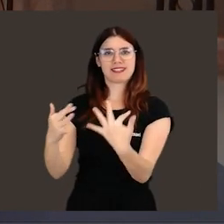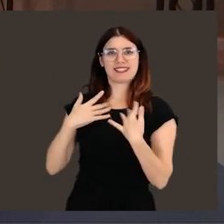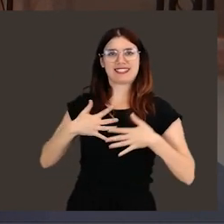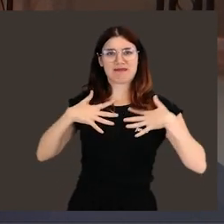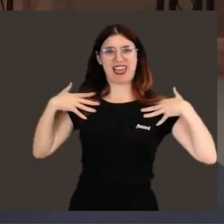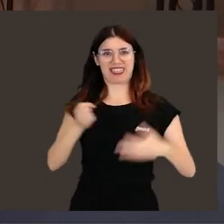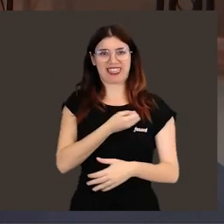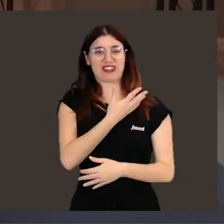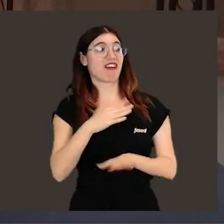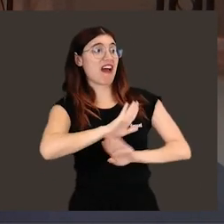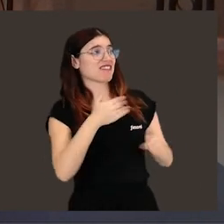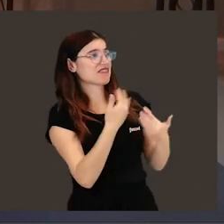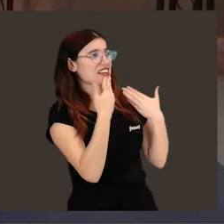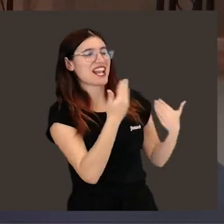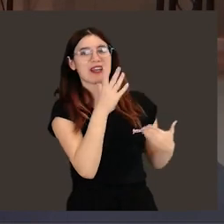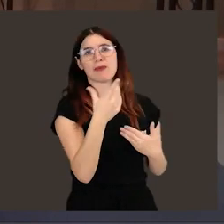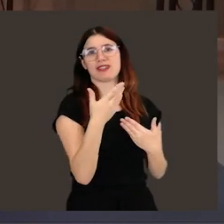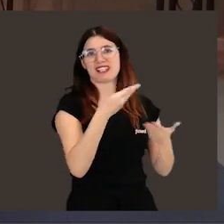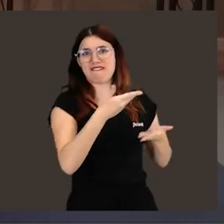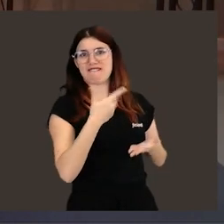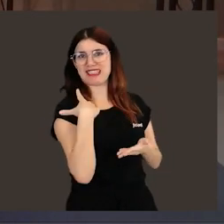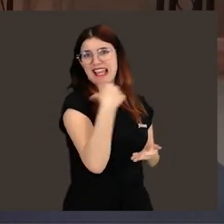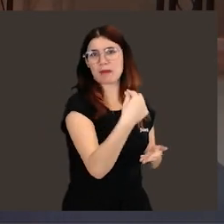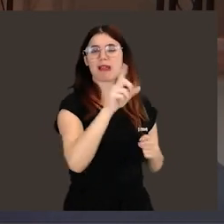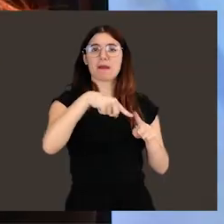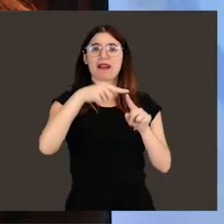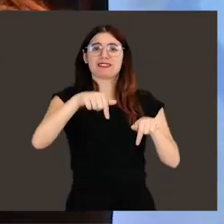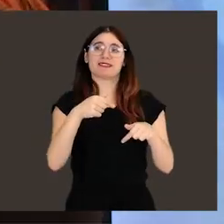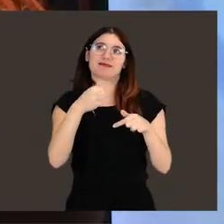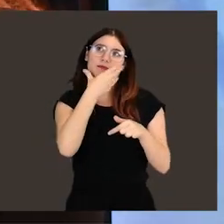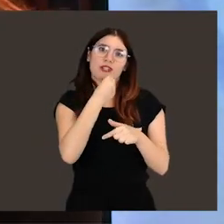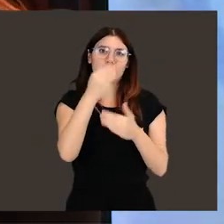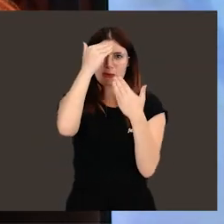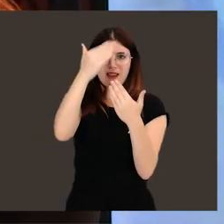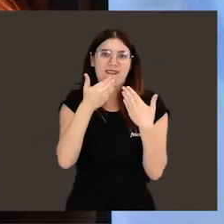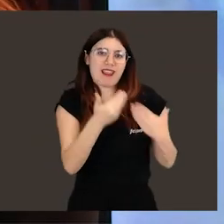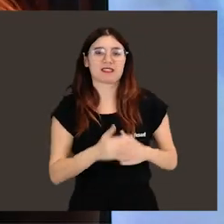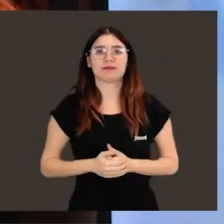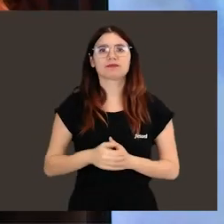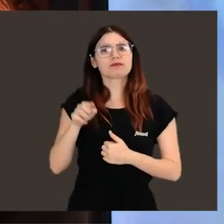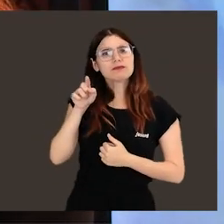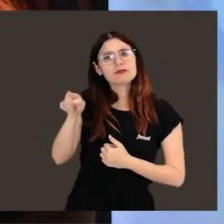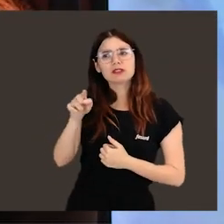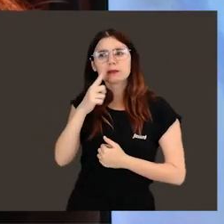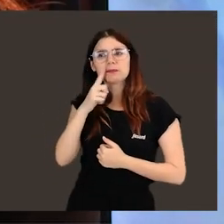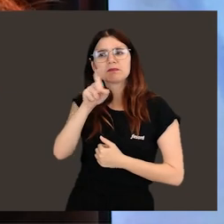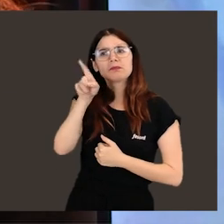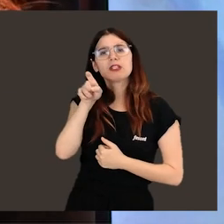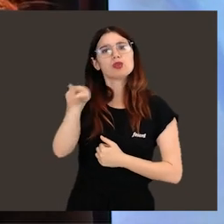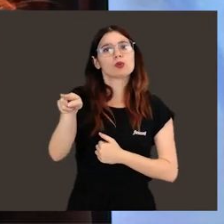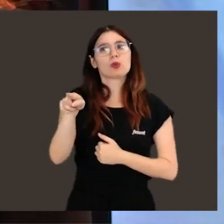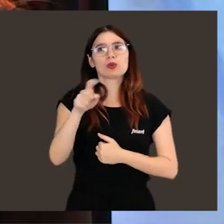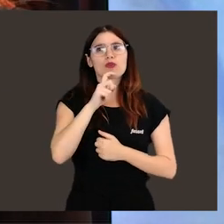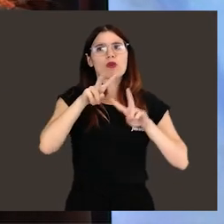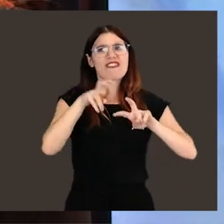inspirarnos a todos nosotros y nosotras. Bueno, gracias por invitarme y por este bonito homenaje. Es un placer. ¿Cómo